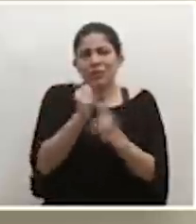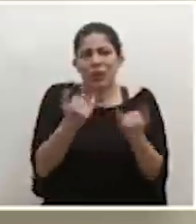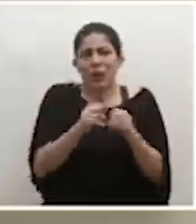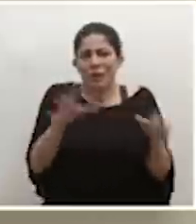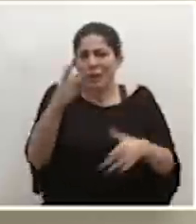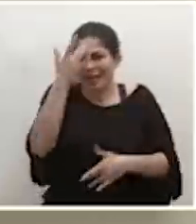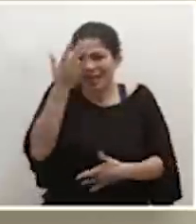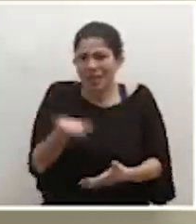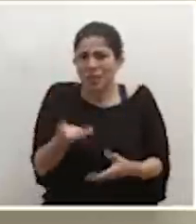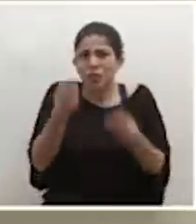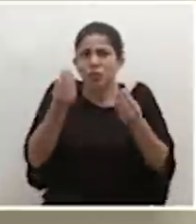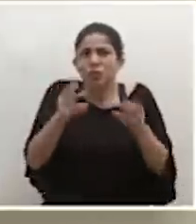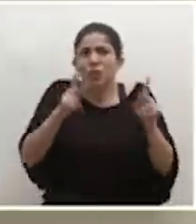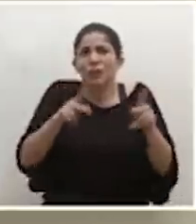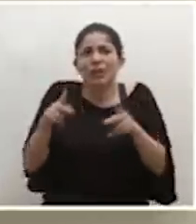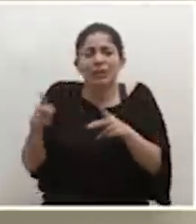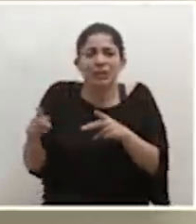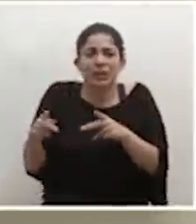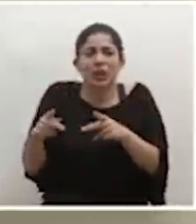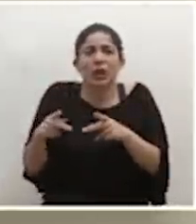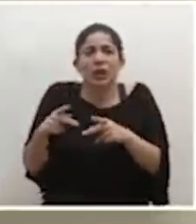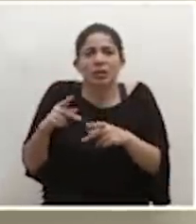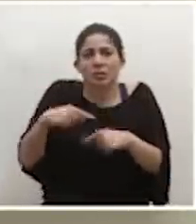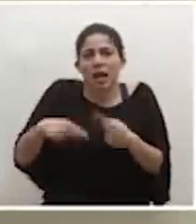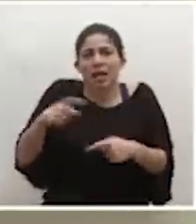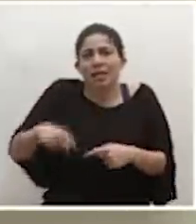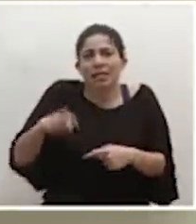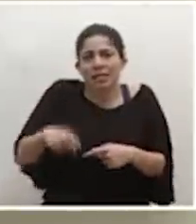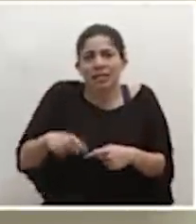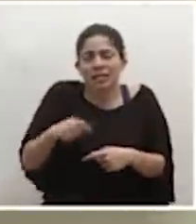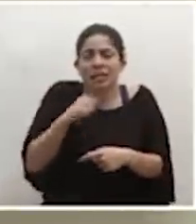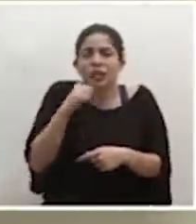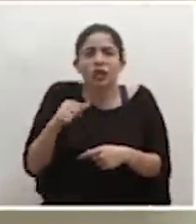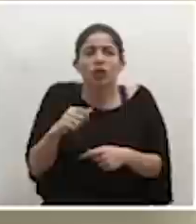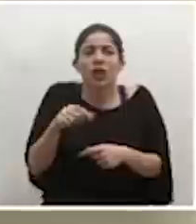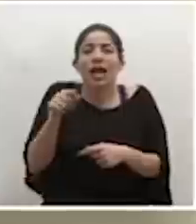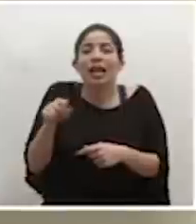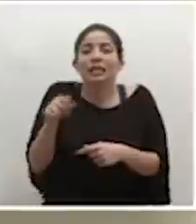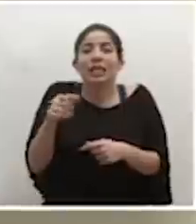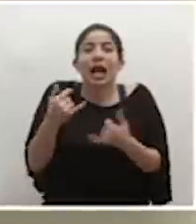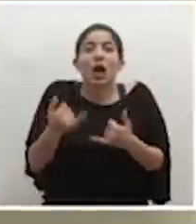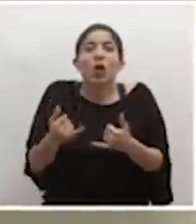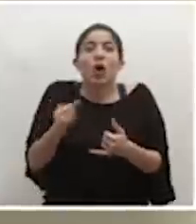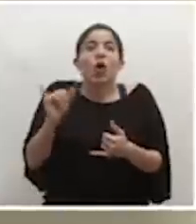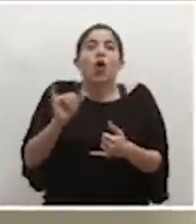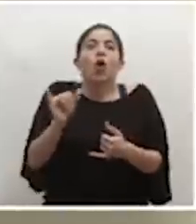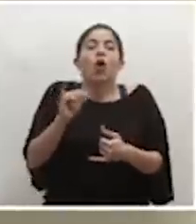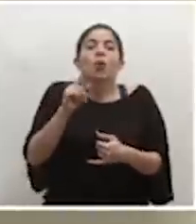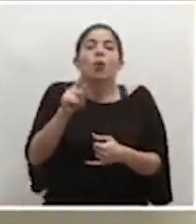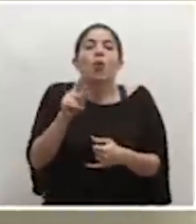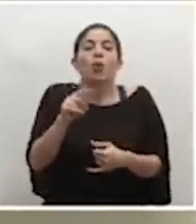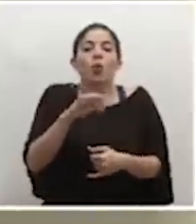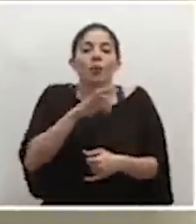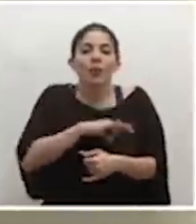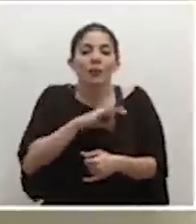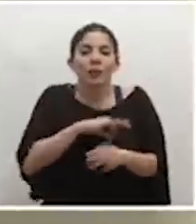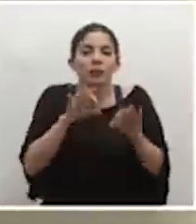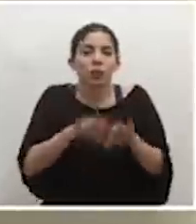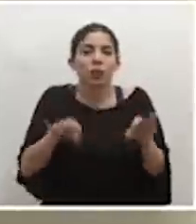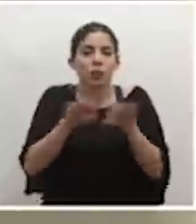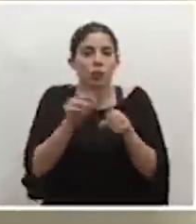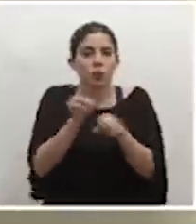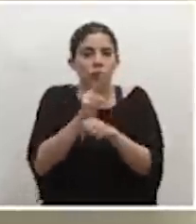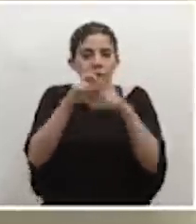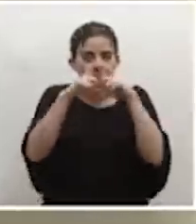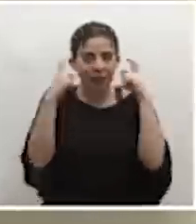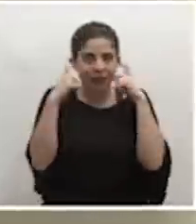pandemia en donde mucha gente la está o la va a necesitar, que no es un asunto de… es un bien casi que en este momento se convierte en un bien muy importante de usar,